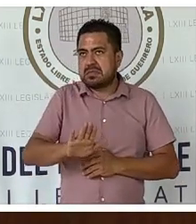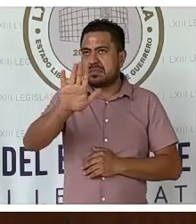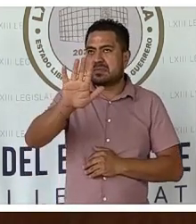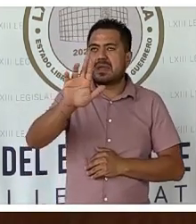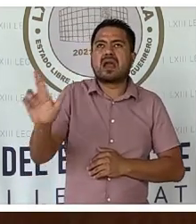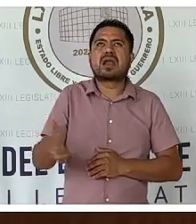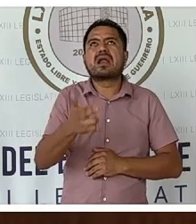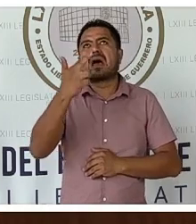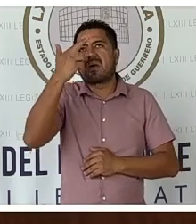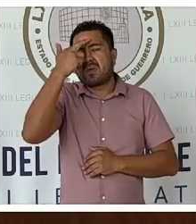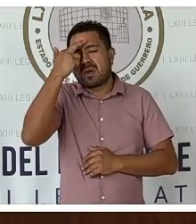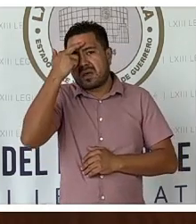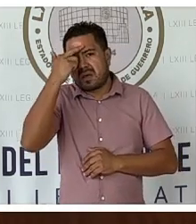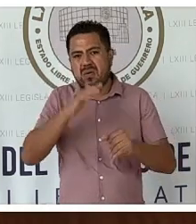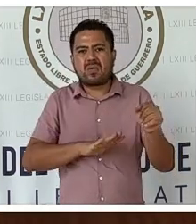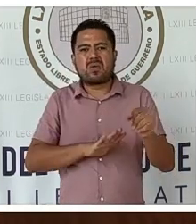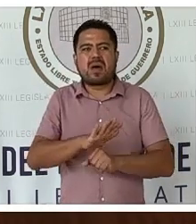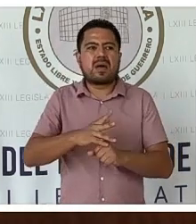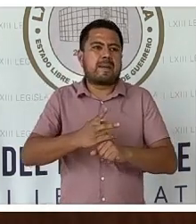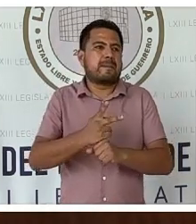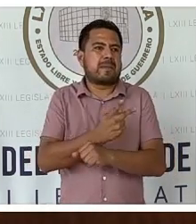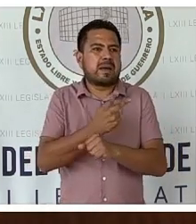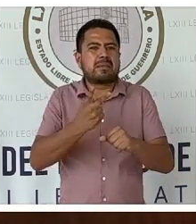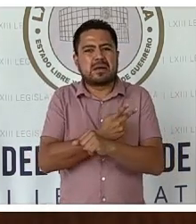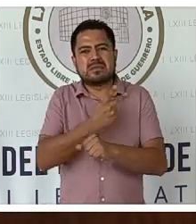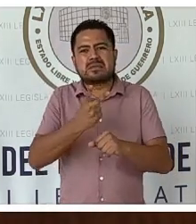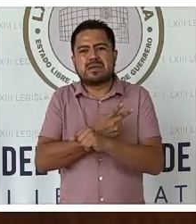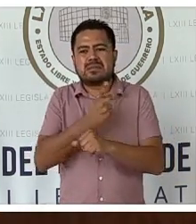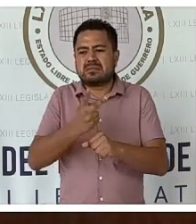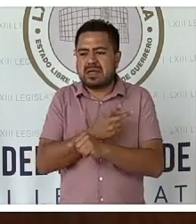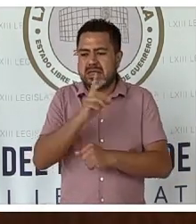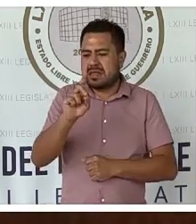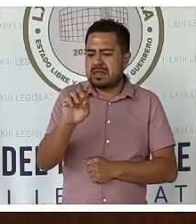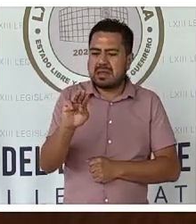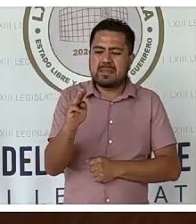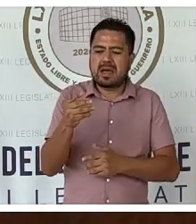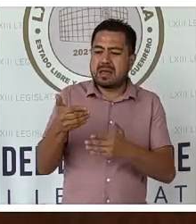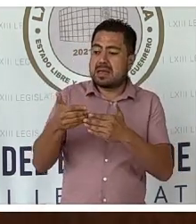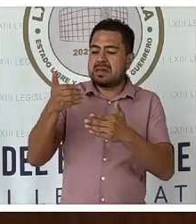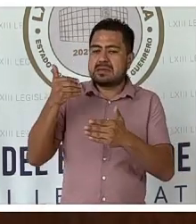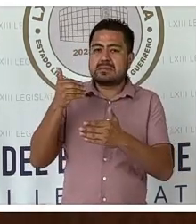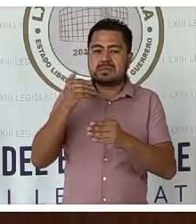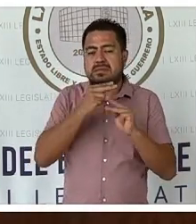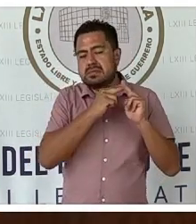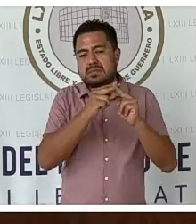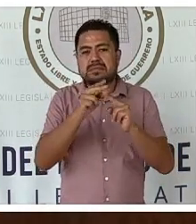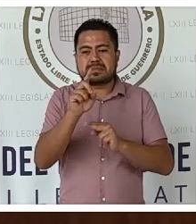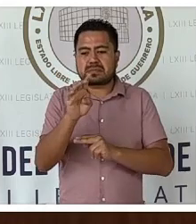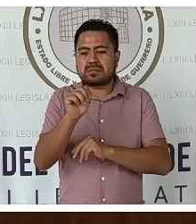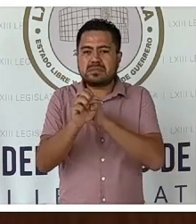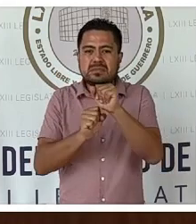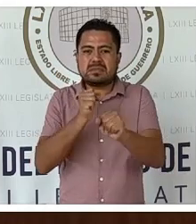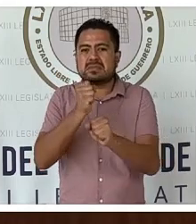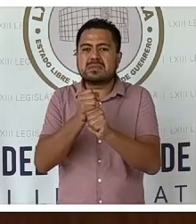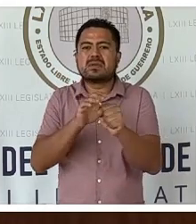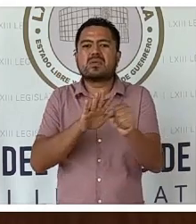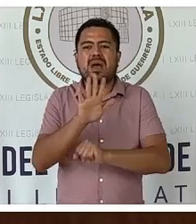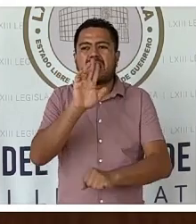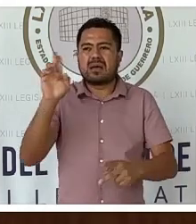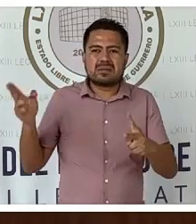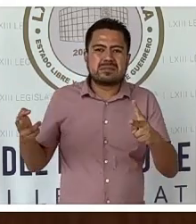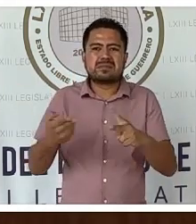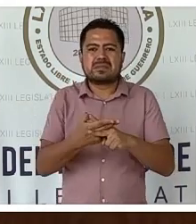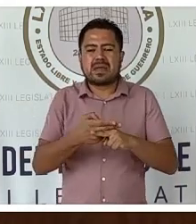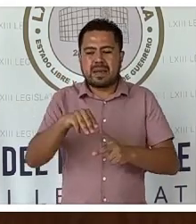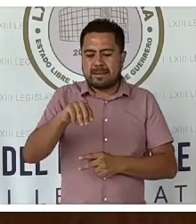recuerdo que pasó el 30 de mayo, se cumplieron 39 años del asesinato